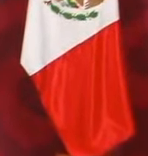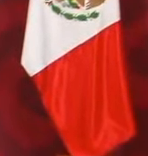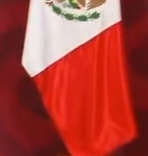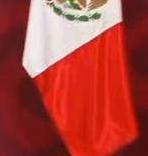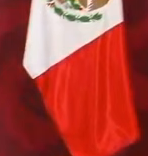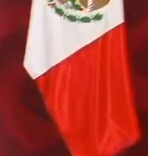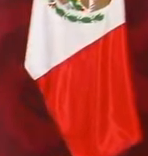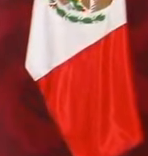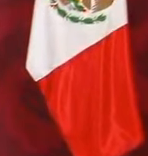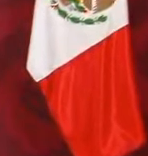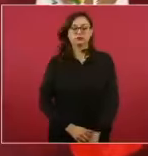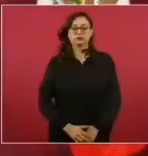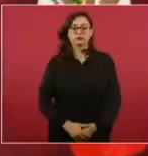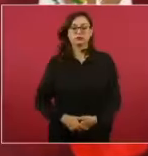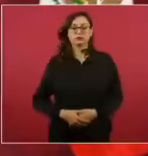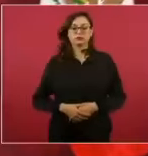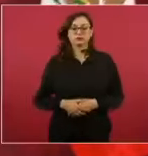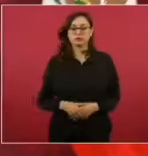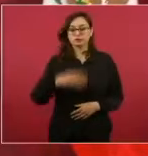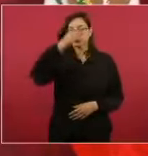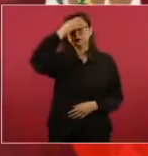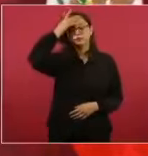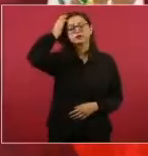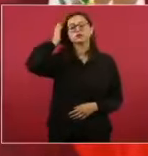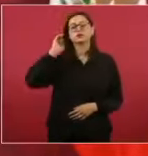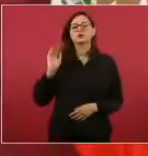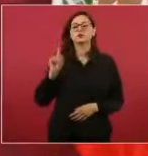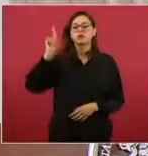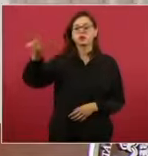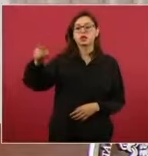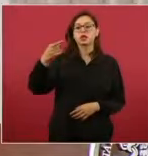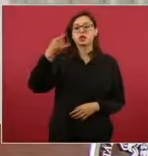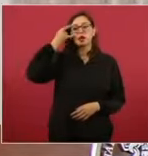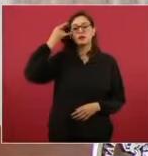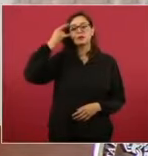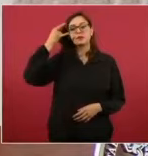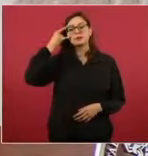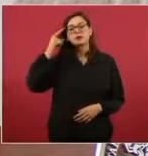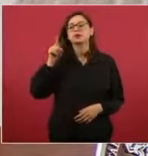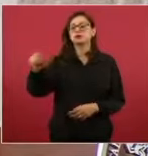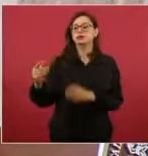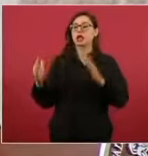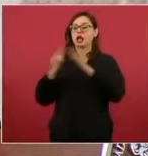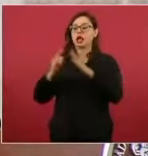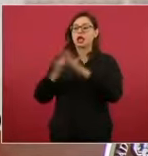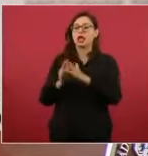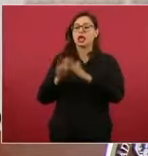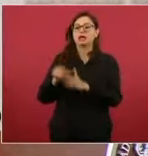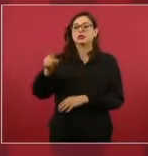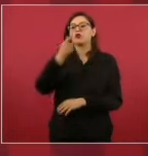Ustedes saben que el señor no es santo de mi devoción,